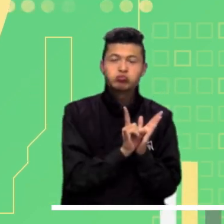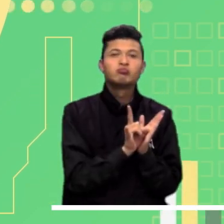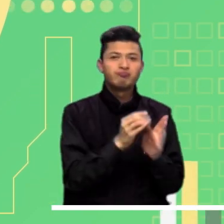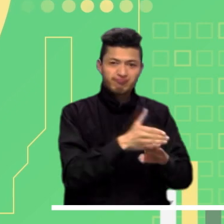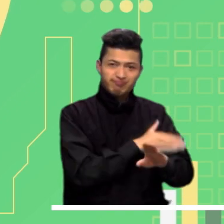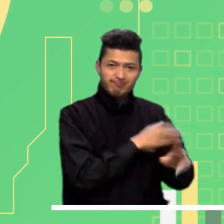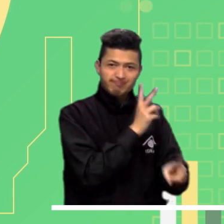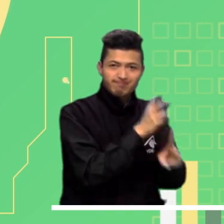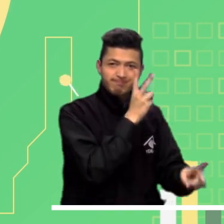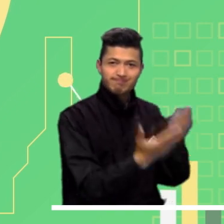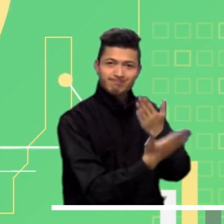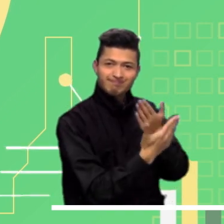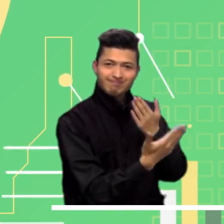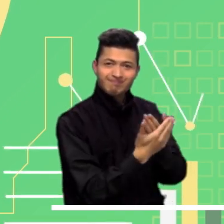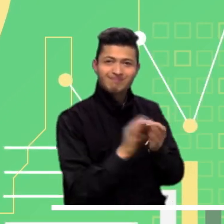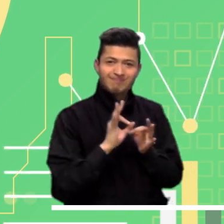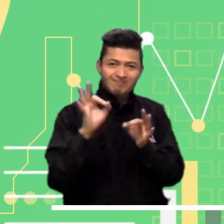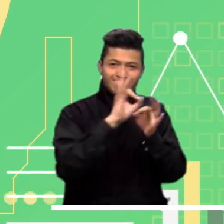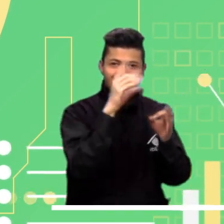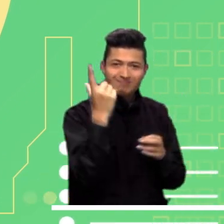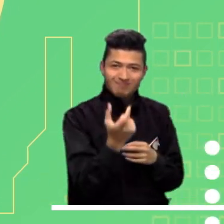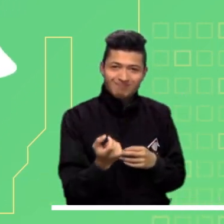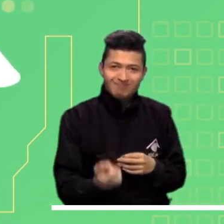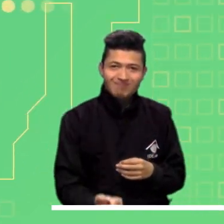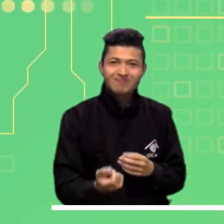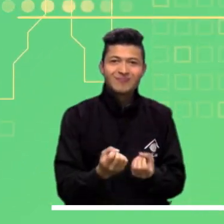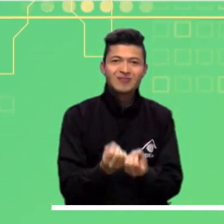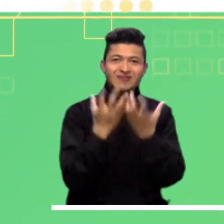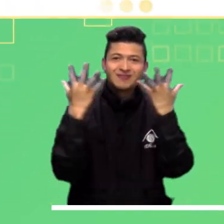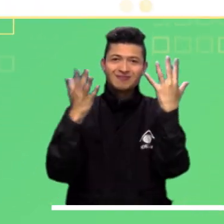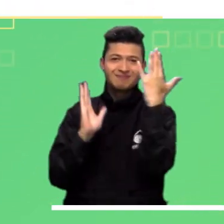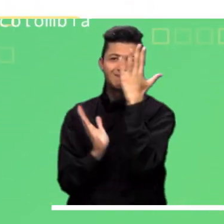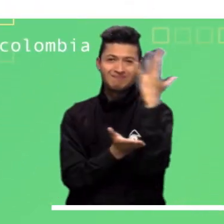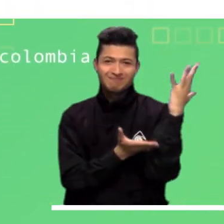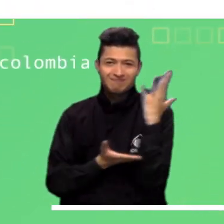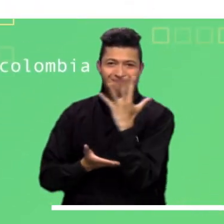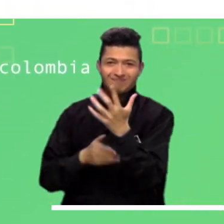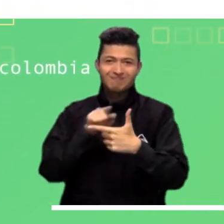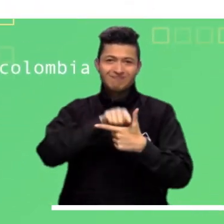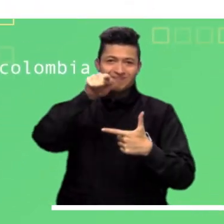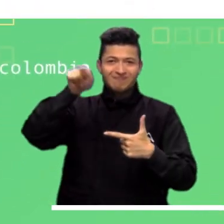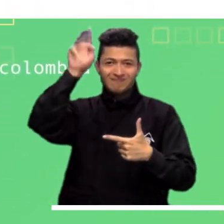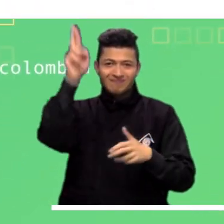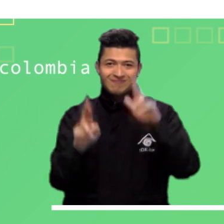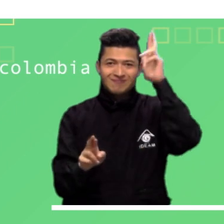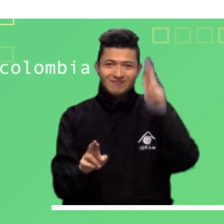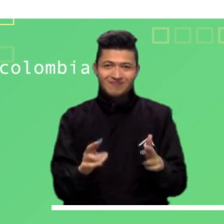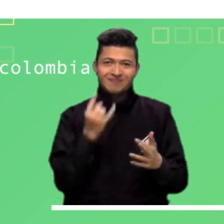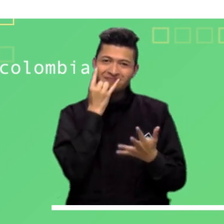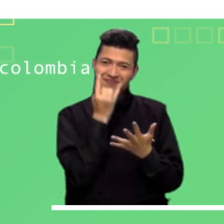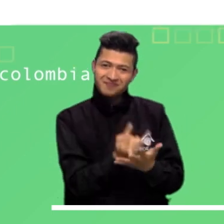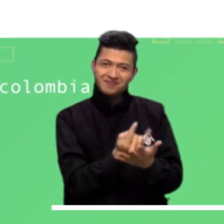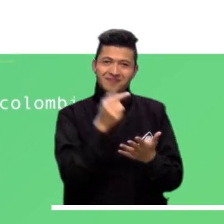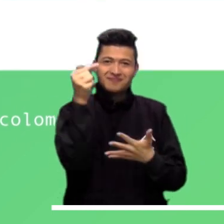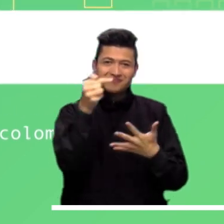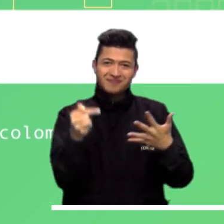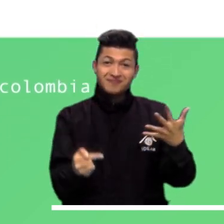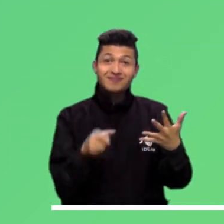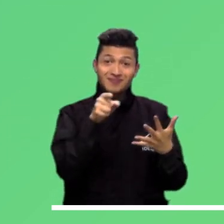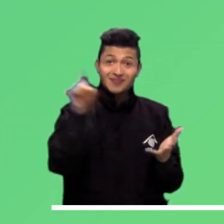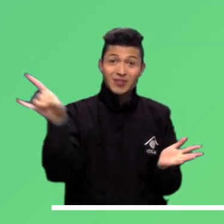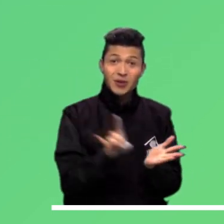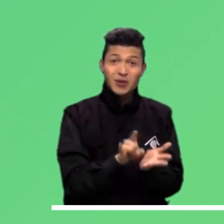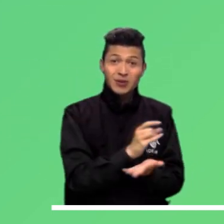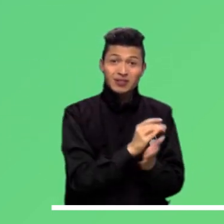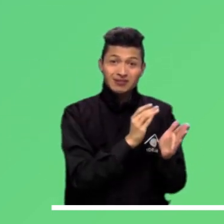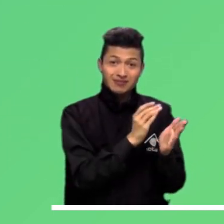tempranas. Información detallada a nivel municipal, cifras de deforestación, estadísticas de rayos y otros datos de interés.